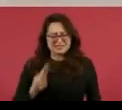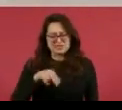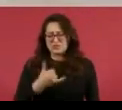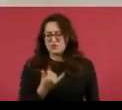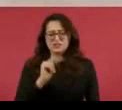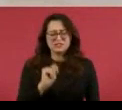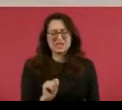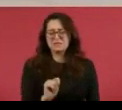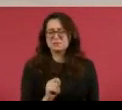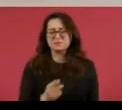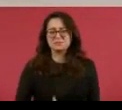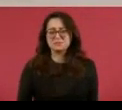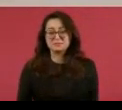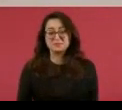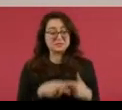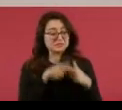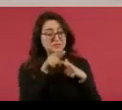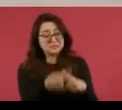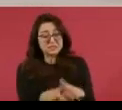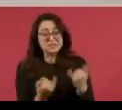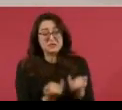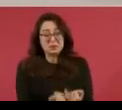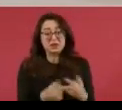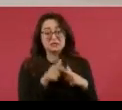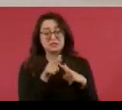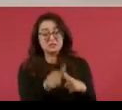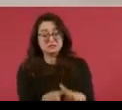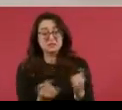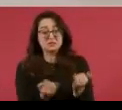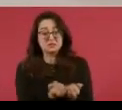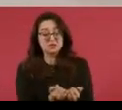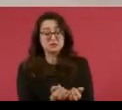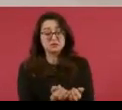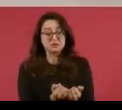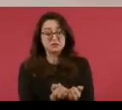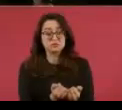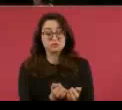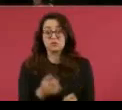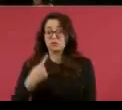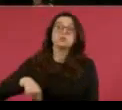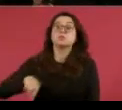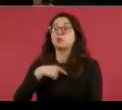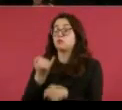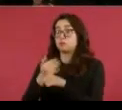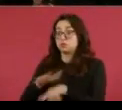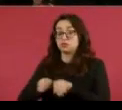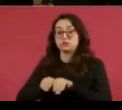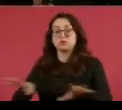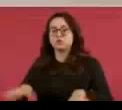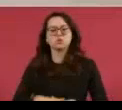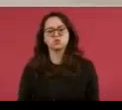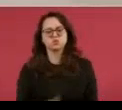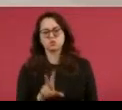manera... ¿Va a revelar nuestros teléfonos? Si no, estoy planteando que mejor devuelvan el Estado